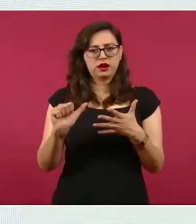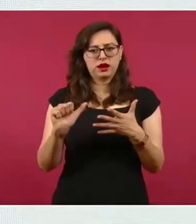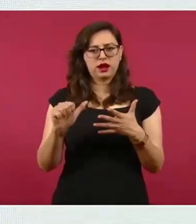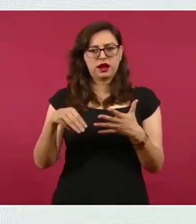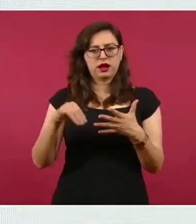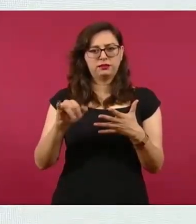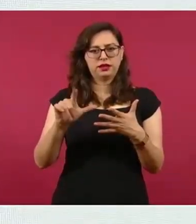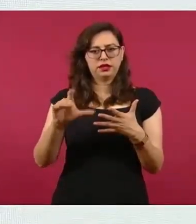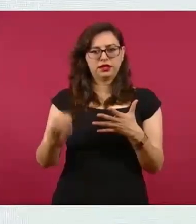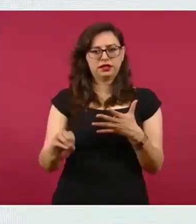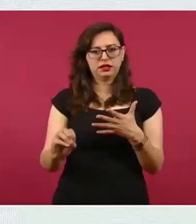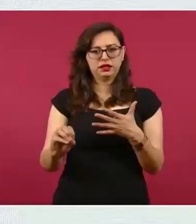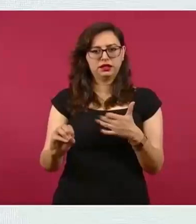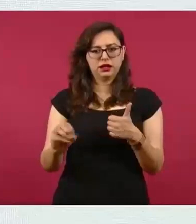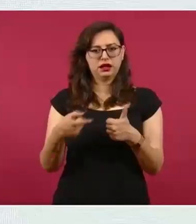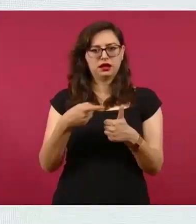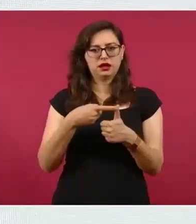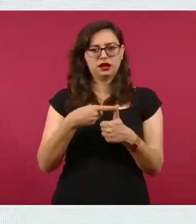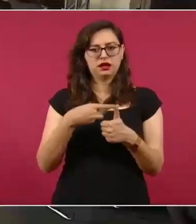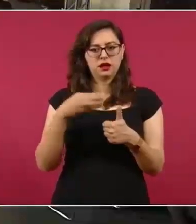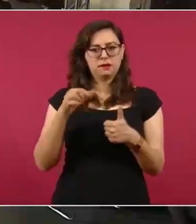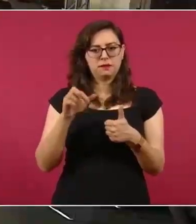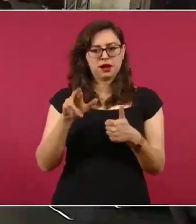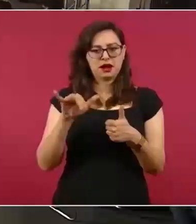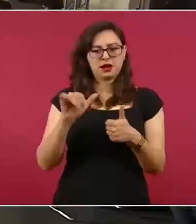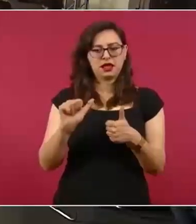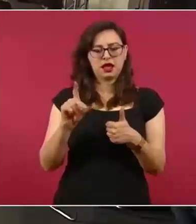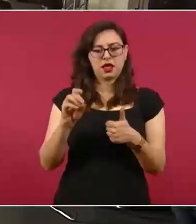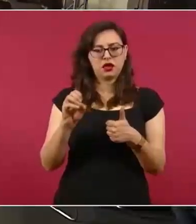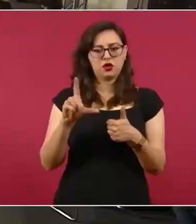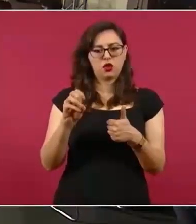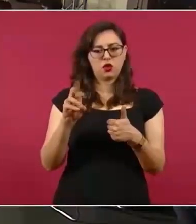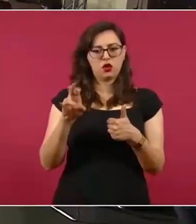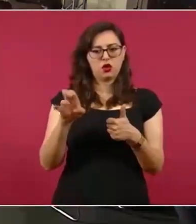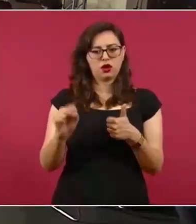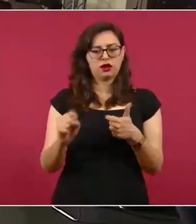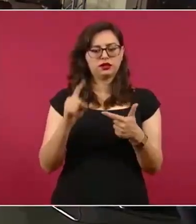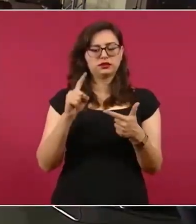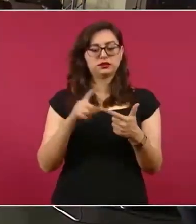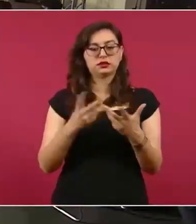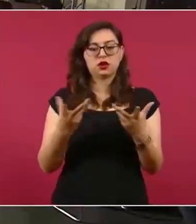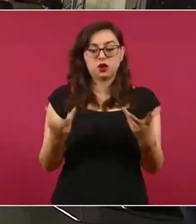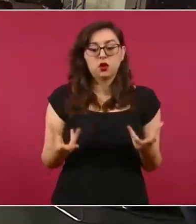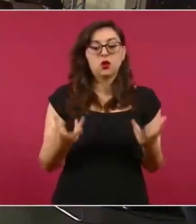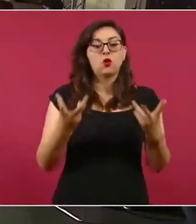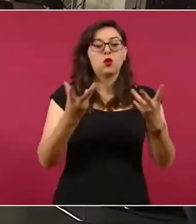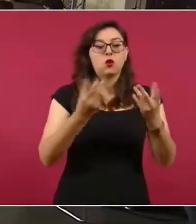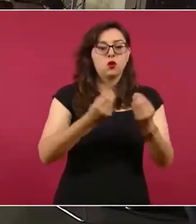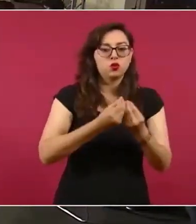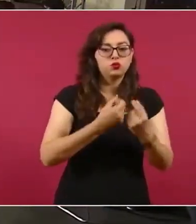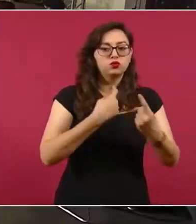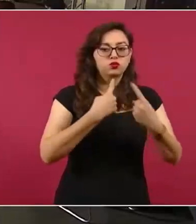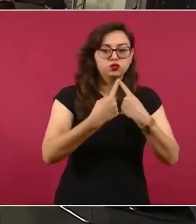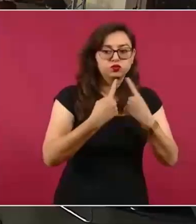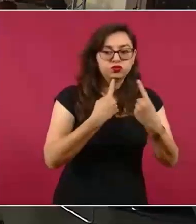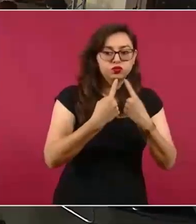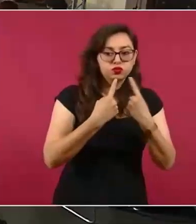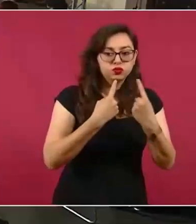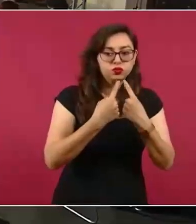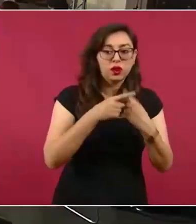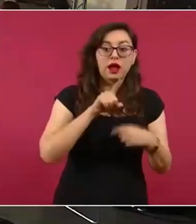Lucio Camilo Cobos, María Dolores Reyes Maya, para comentar que en México, DF,